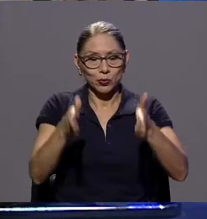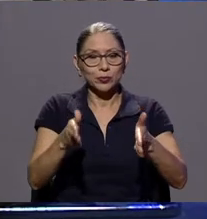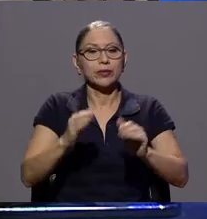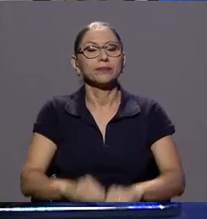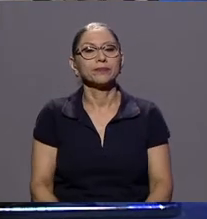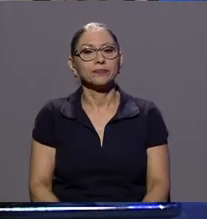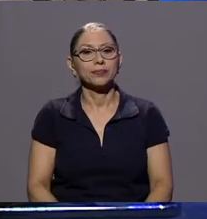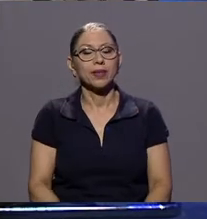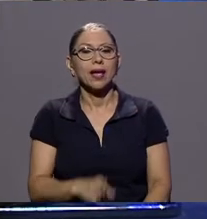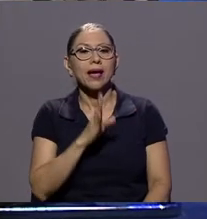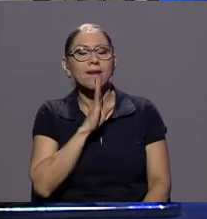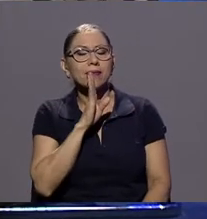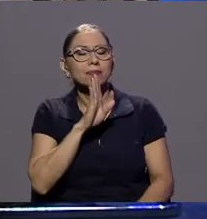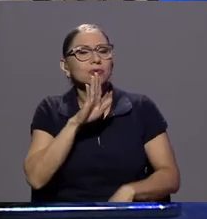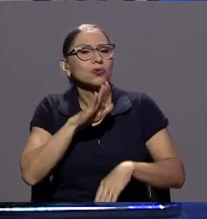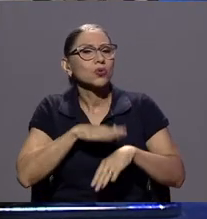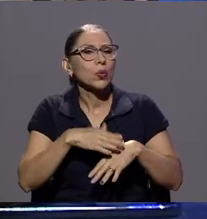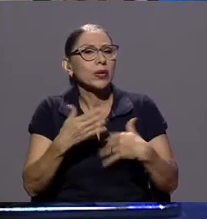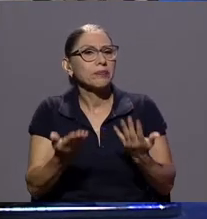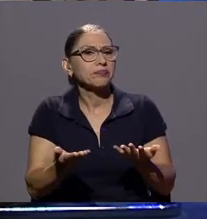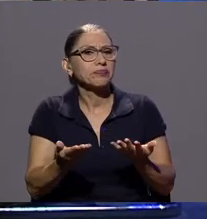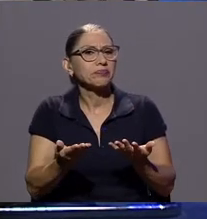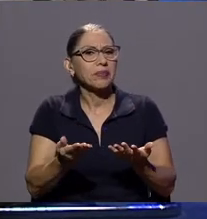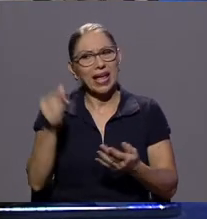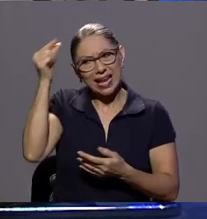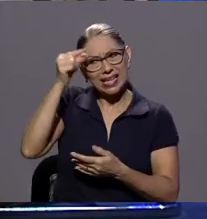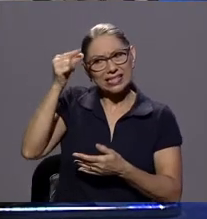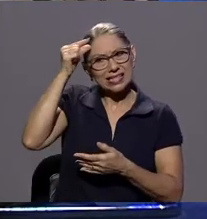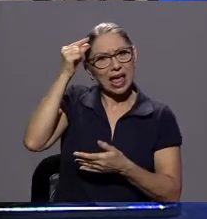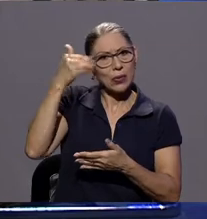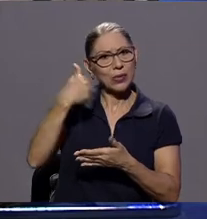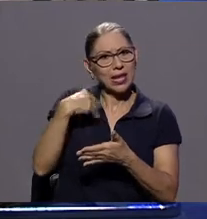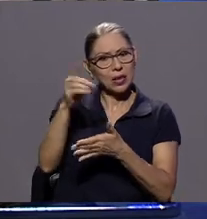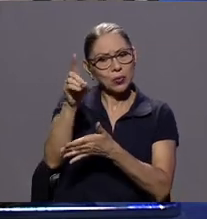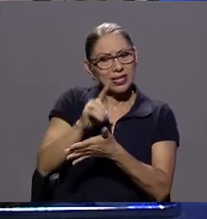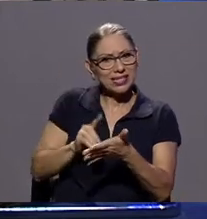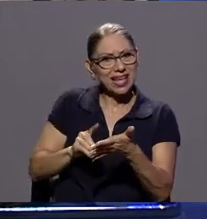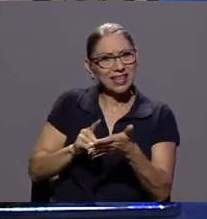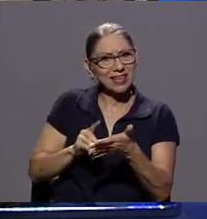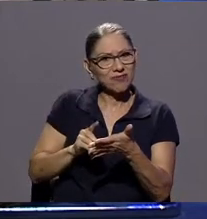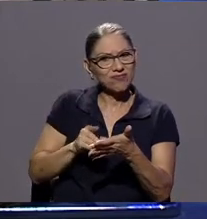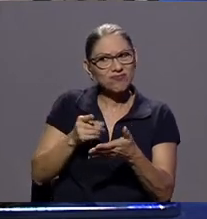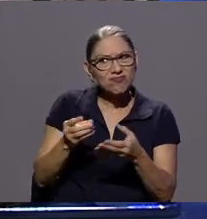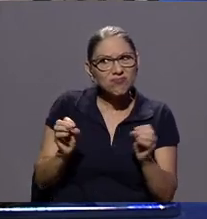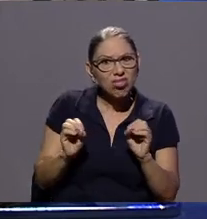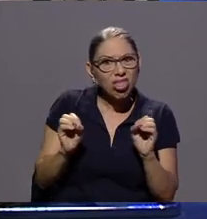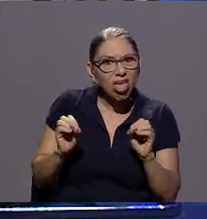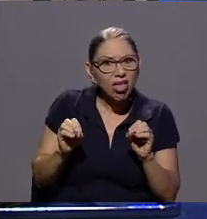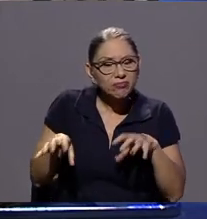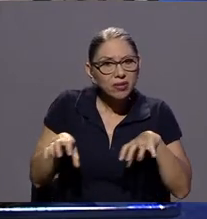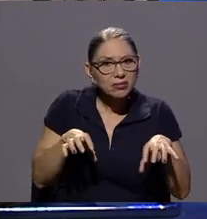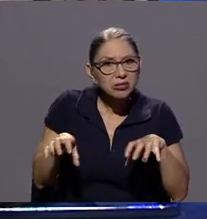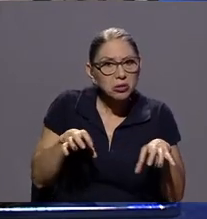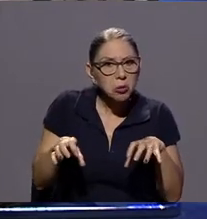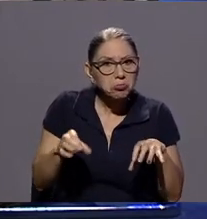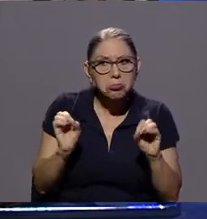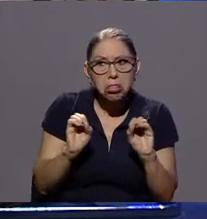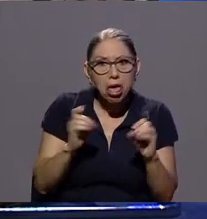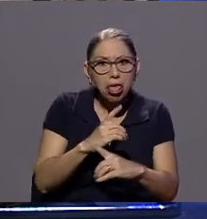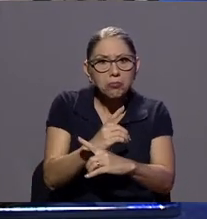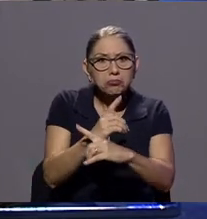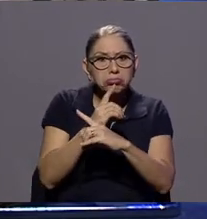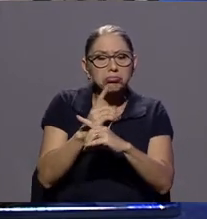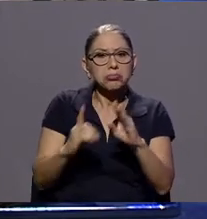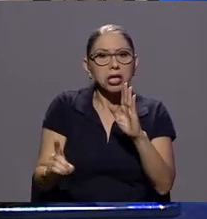hablábamos de ese diseño del Estado que favorece la inacción para hacer respetar los derechos de los y las